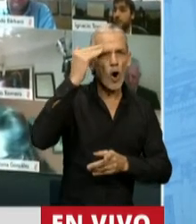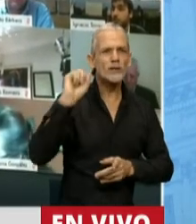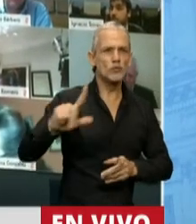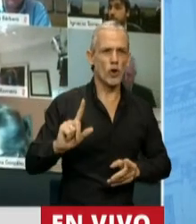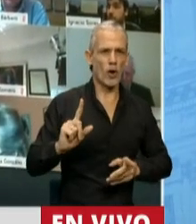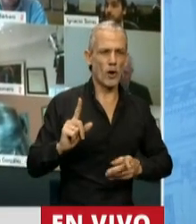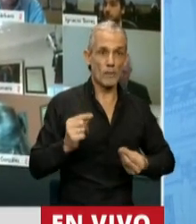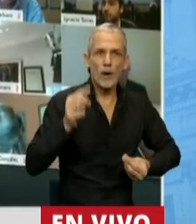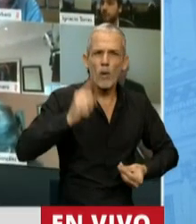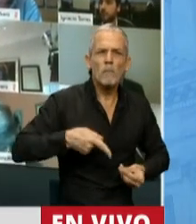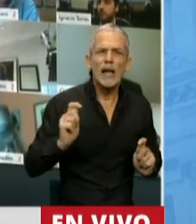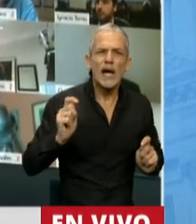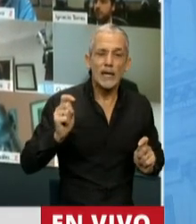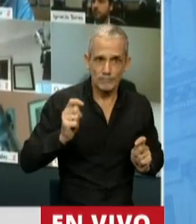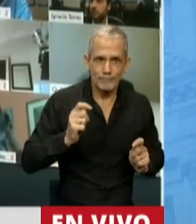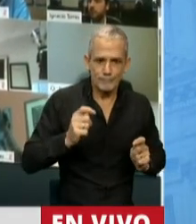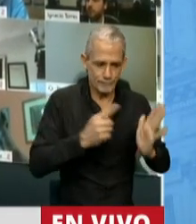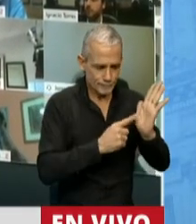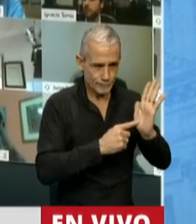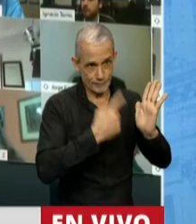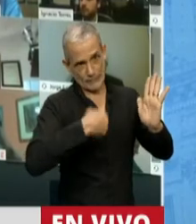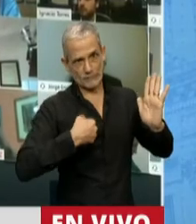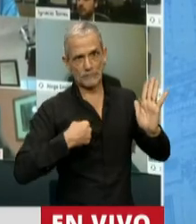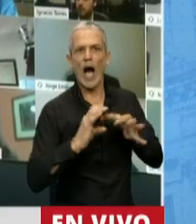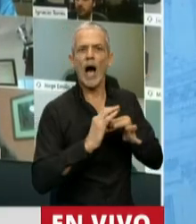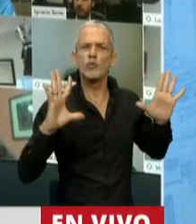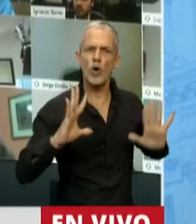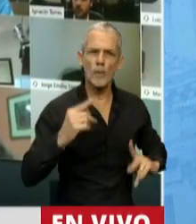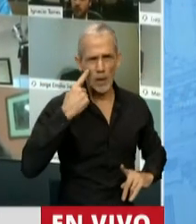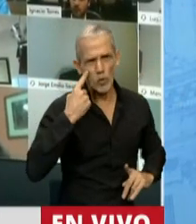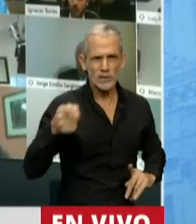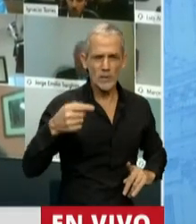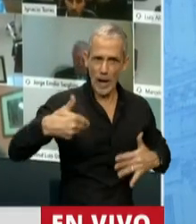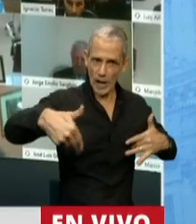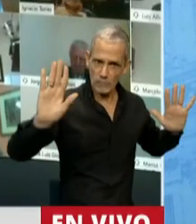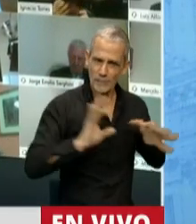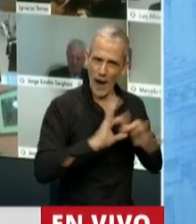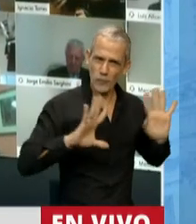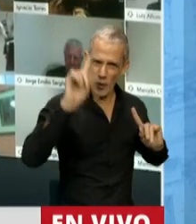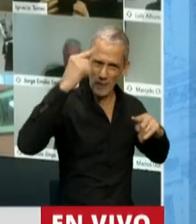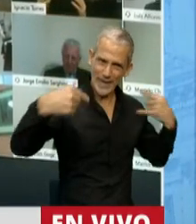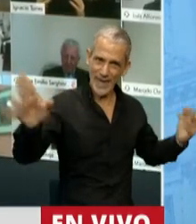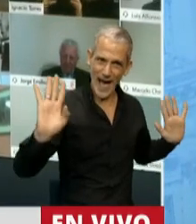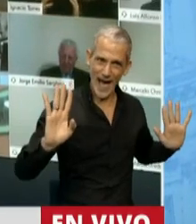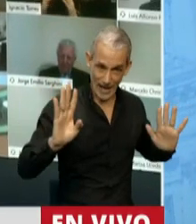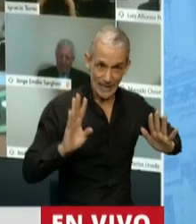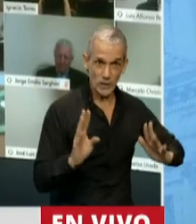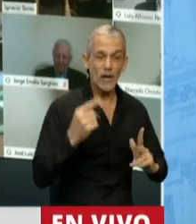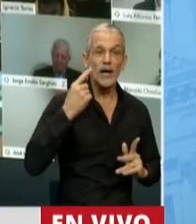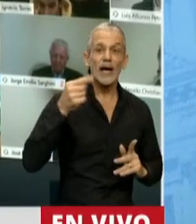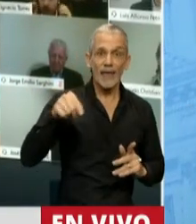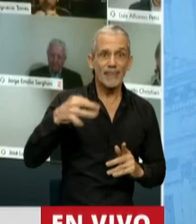ordena fortalecer la autonomía municipal. Y la autonomía municipal, además de la